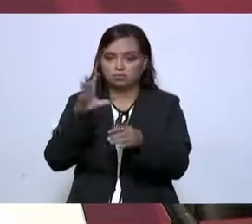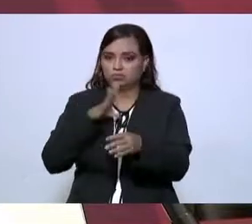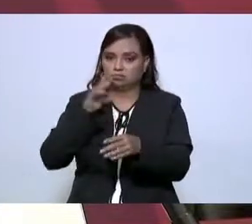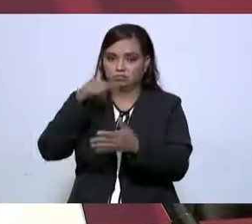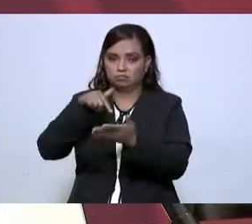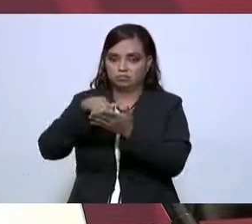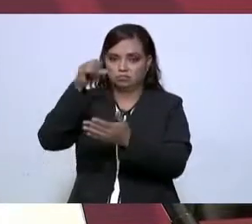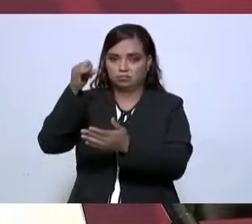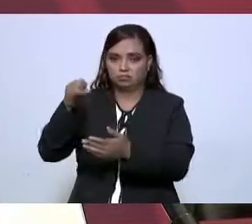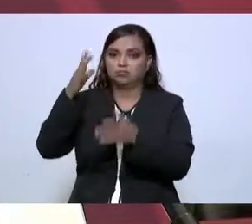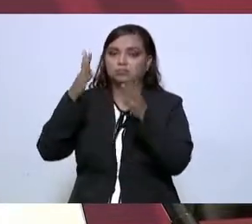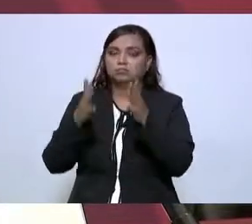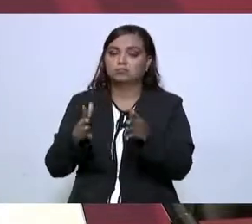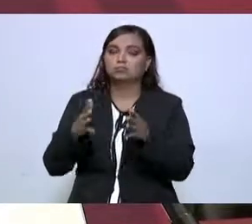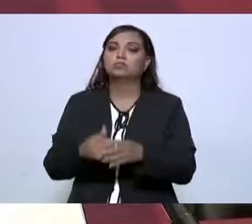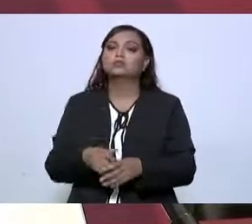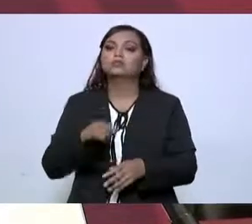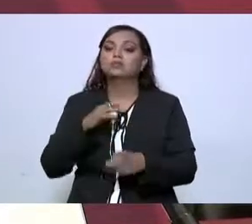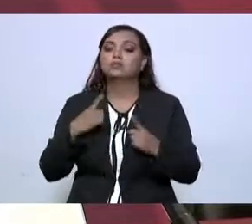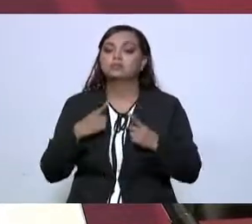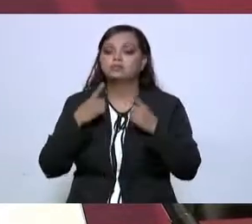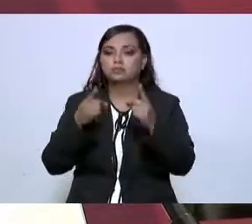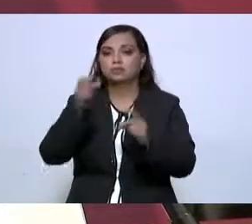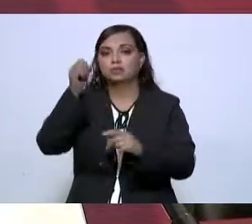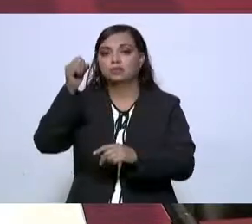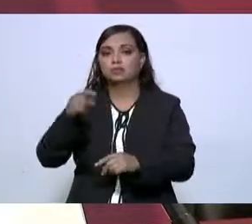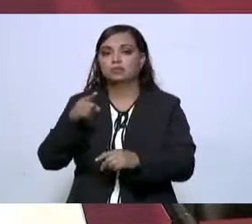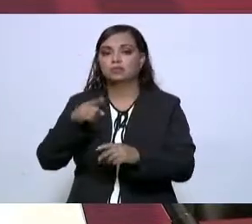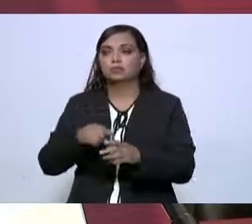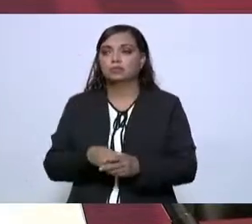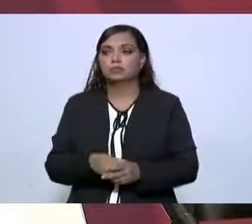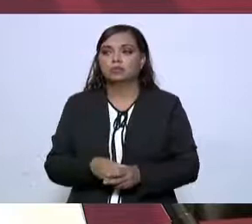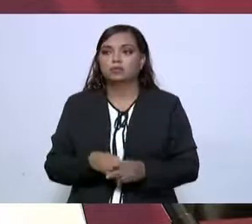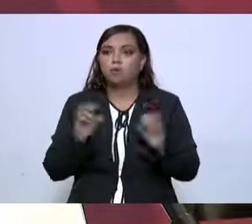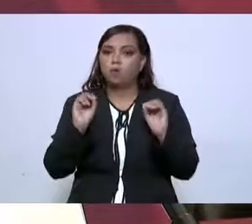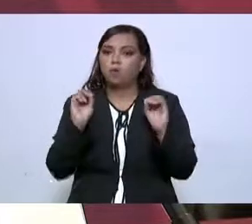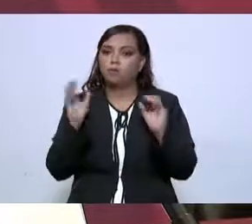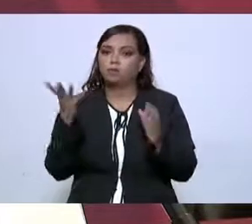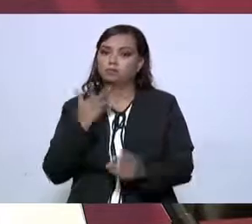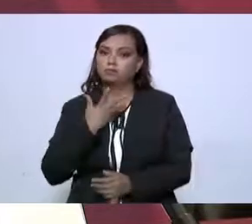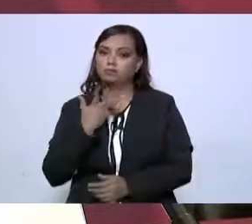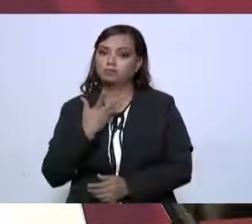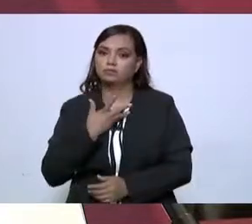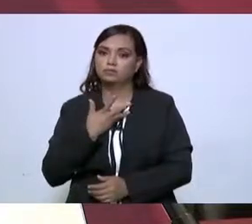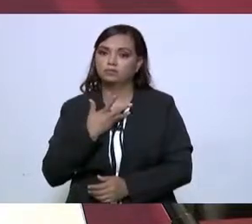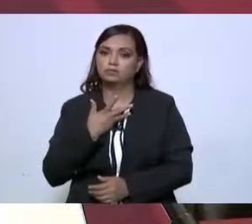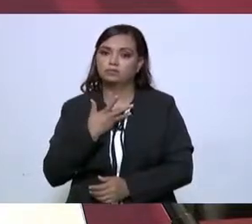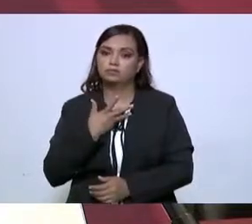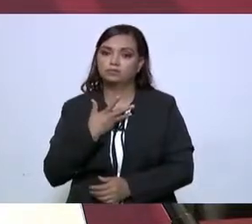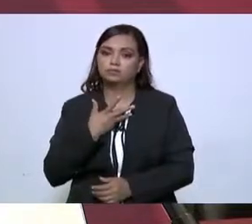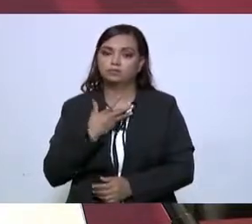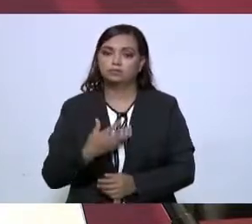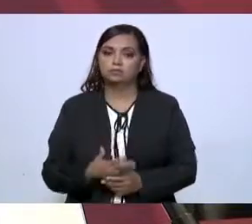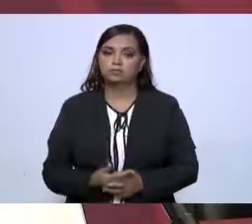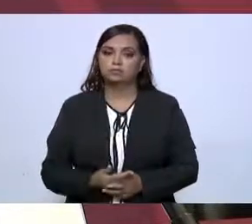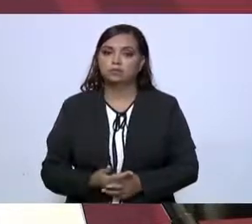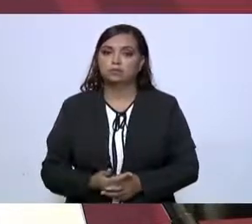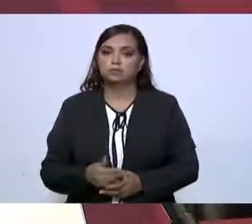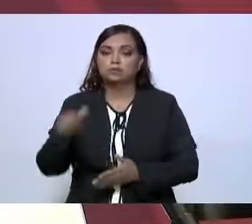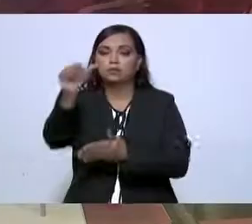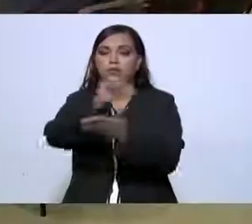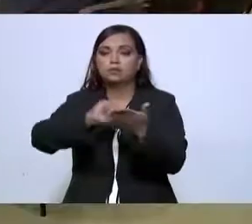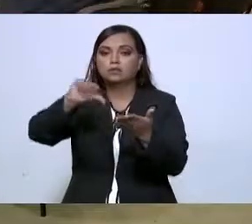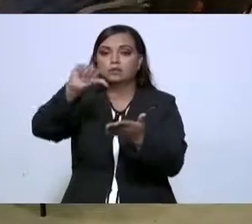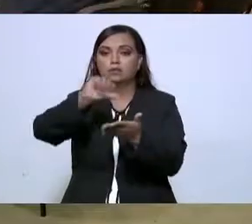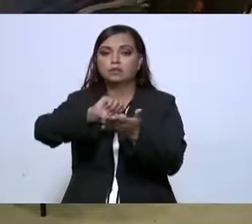se dé también o se tenga también un centro